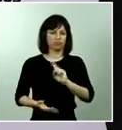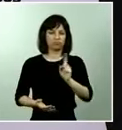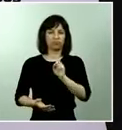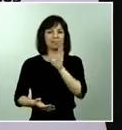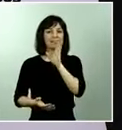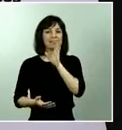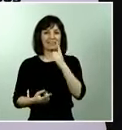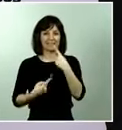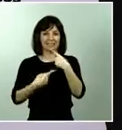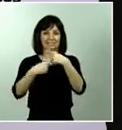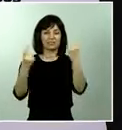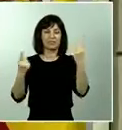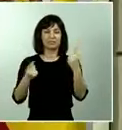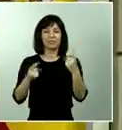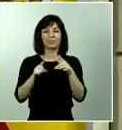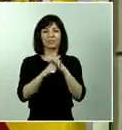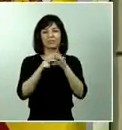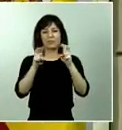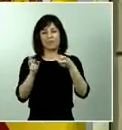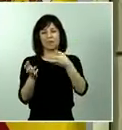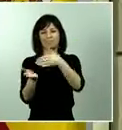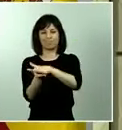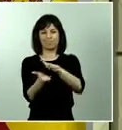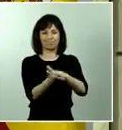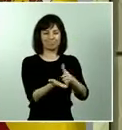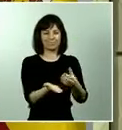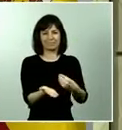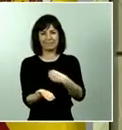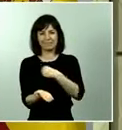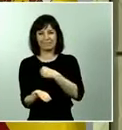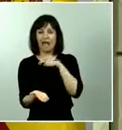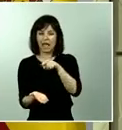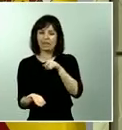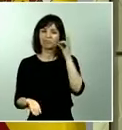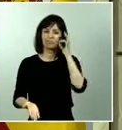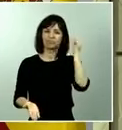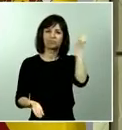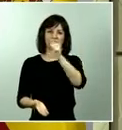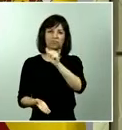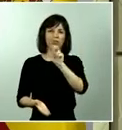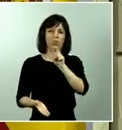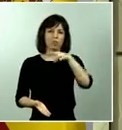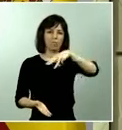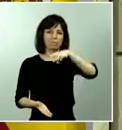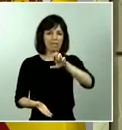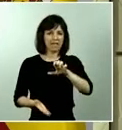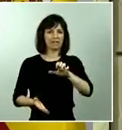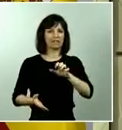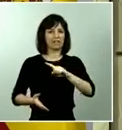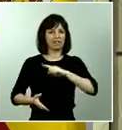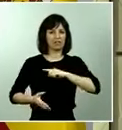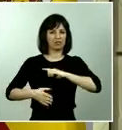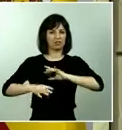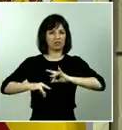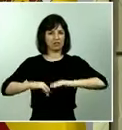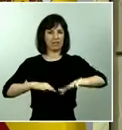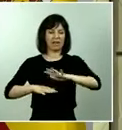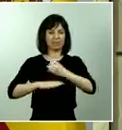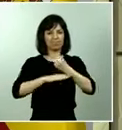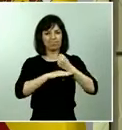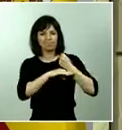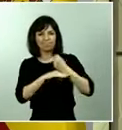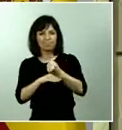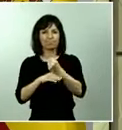desgraciadamente de los fallecidos, hay estado hombres y mujeres de la unidad militar de emergencias del ejército de tierra dándoles la última compañía,